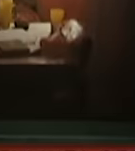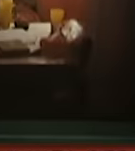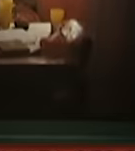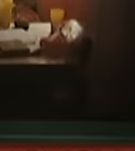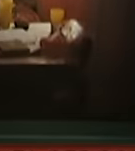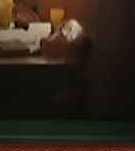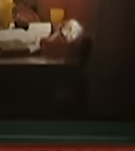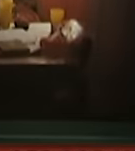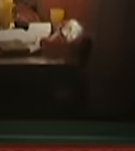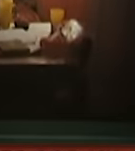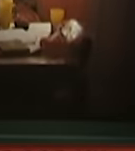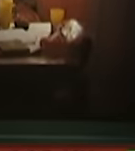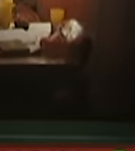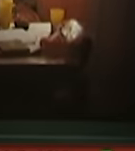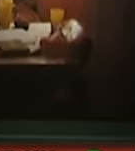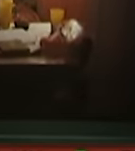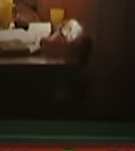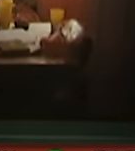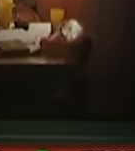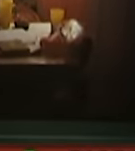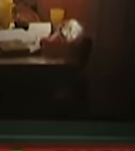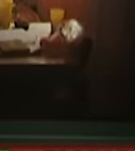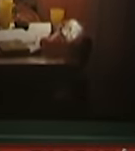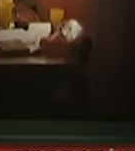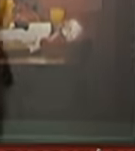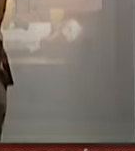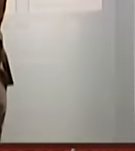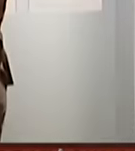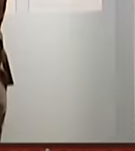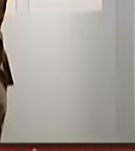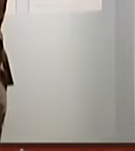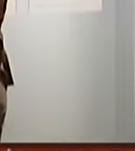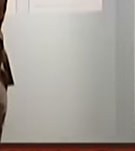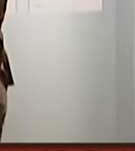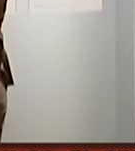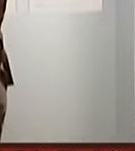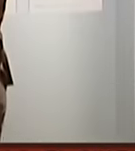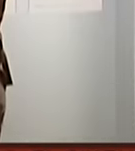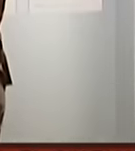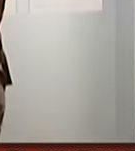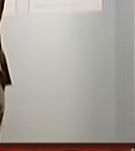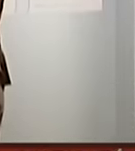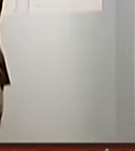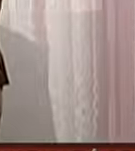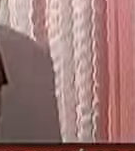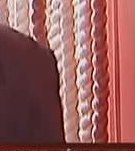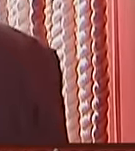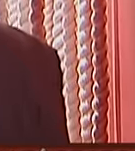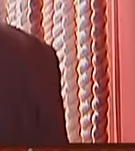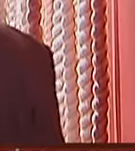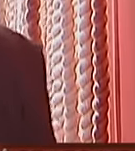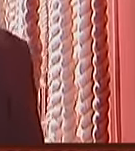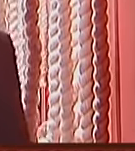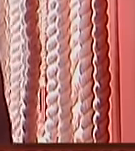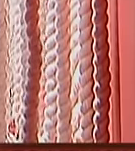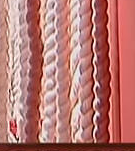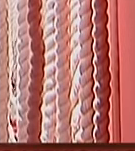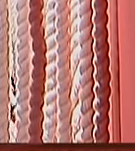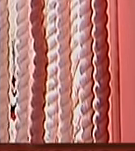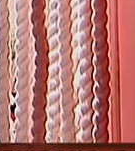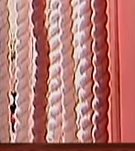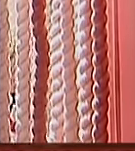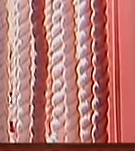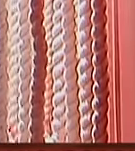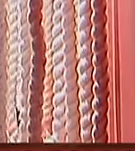lo que significa porque nuestros oídos no se pueden acostumbrar a entender como se han acostumbrado a entender la